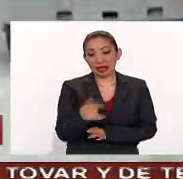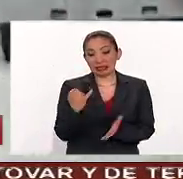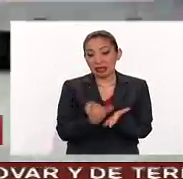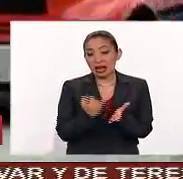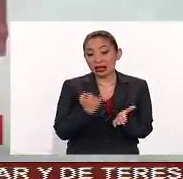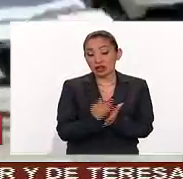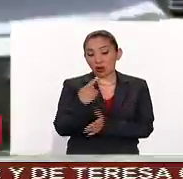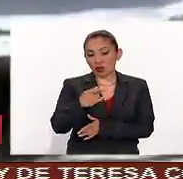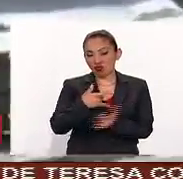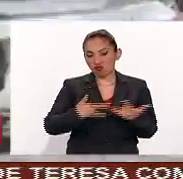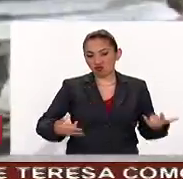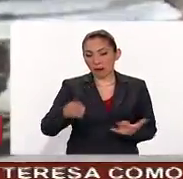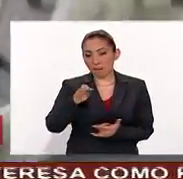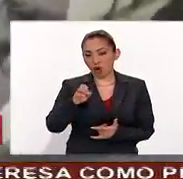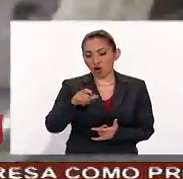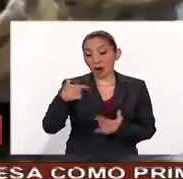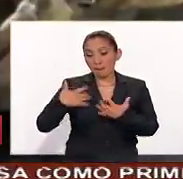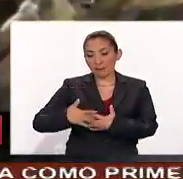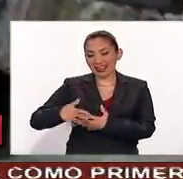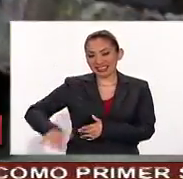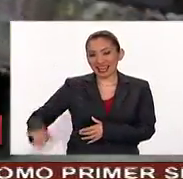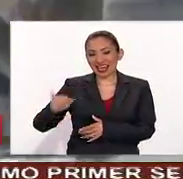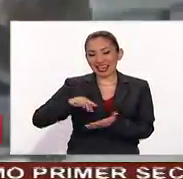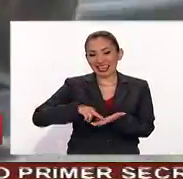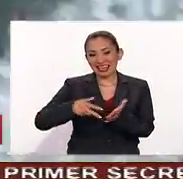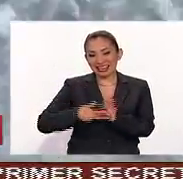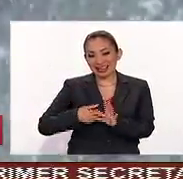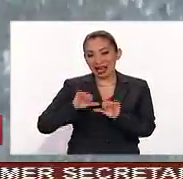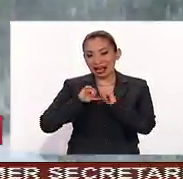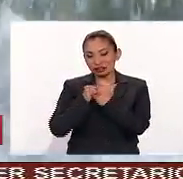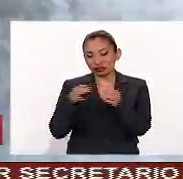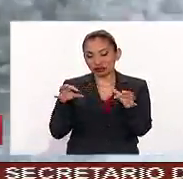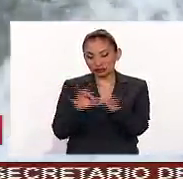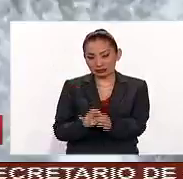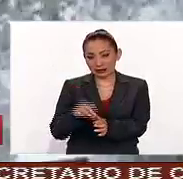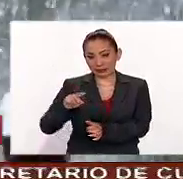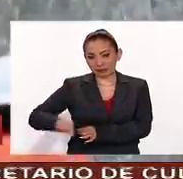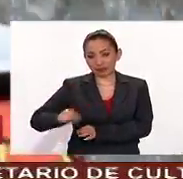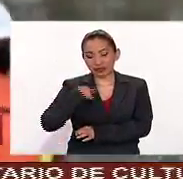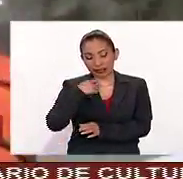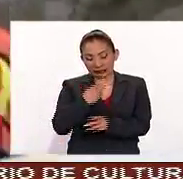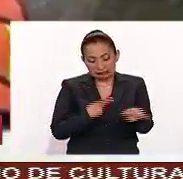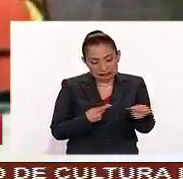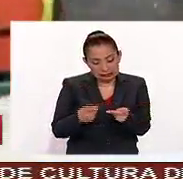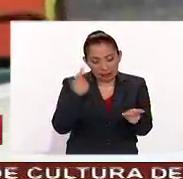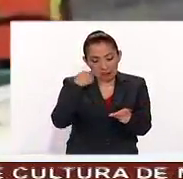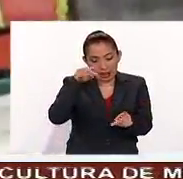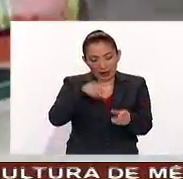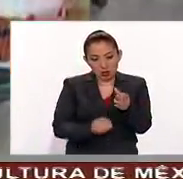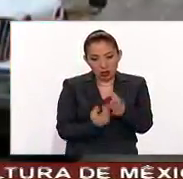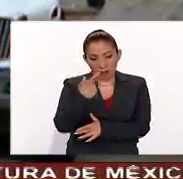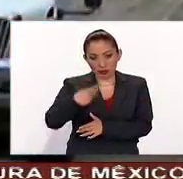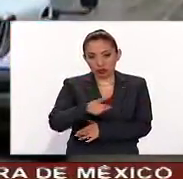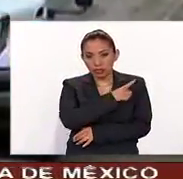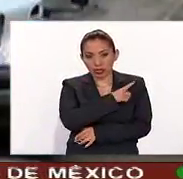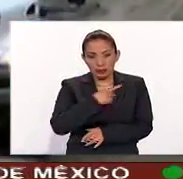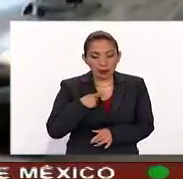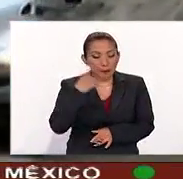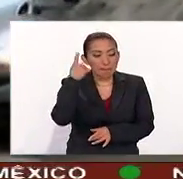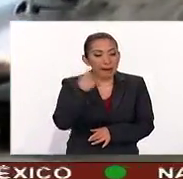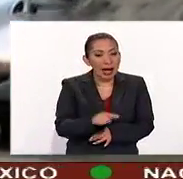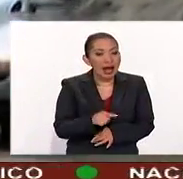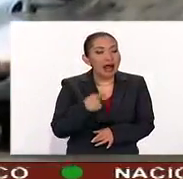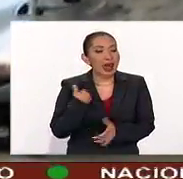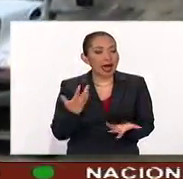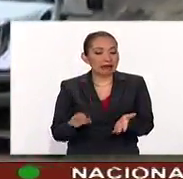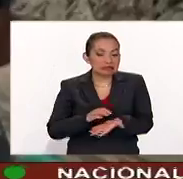intereses de un bono. La empresa Ingenieros Civiles Asociados reveló un plan de reestructuración en su deuda con el fin de